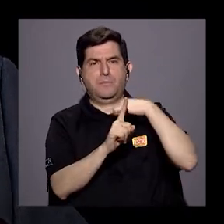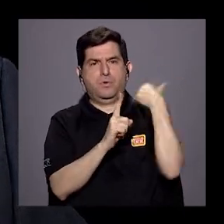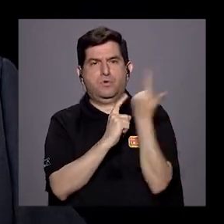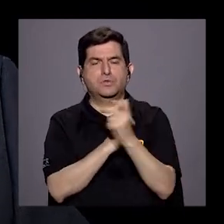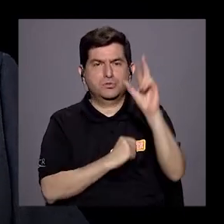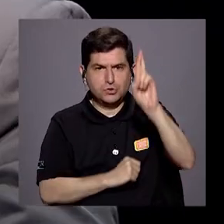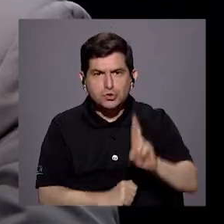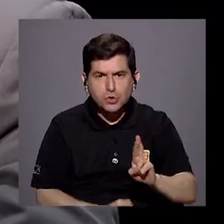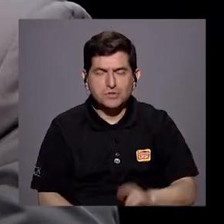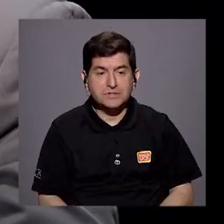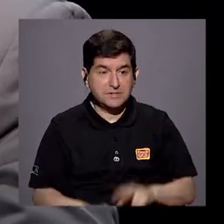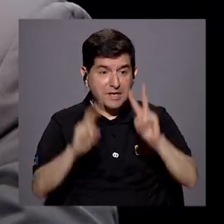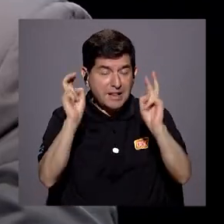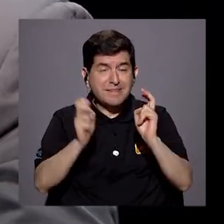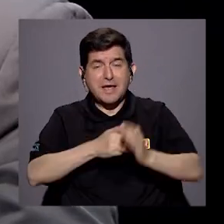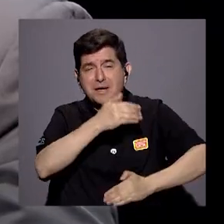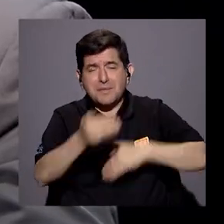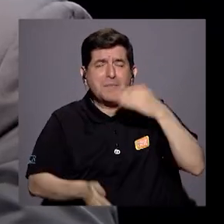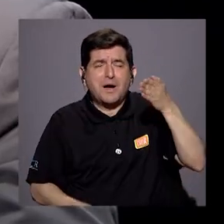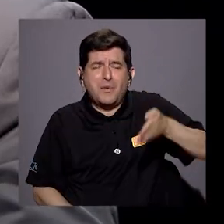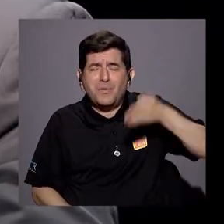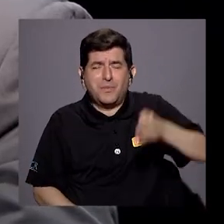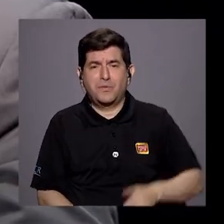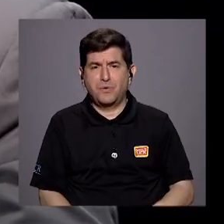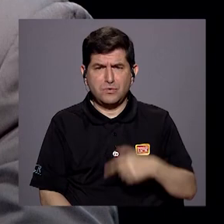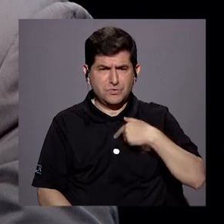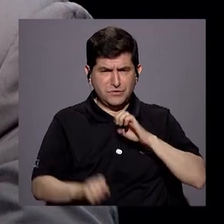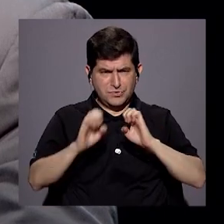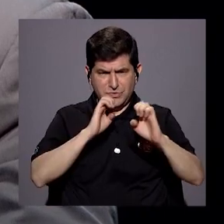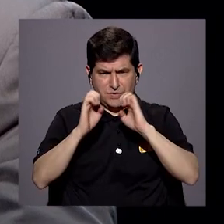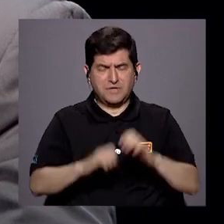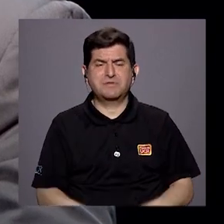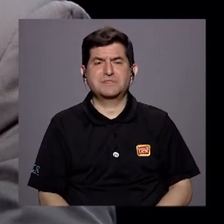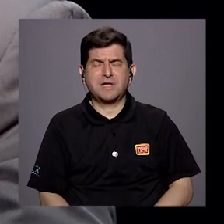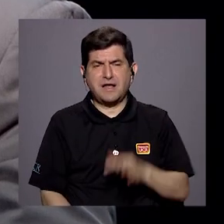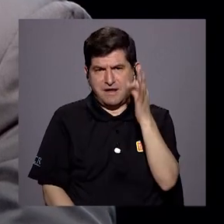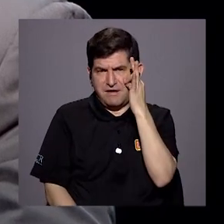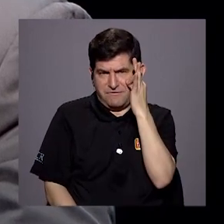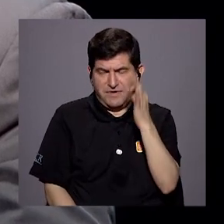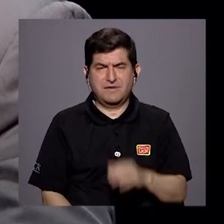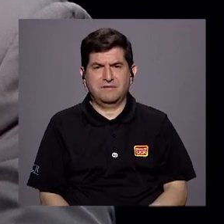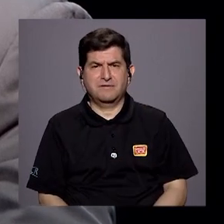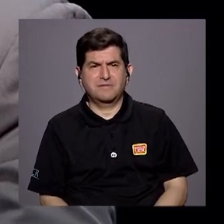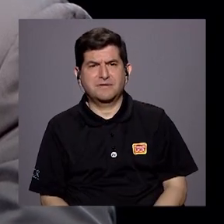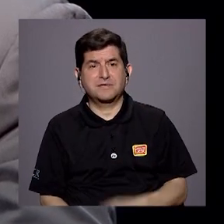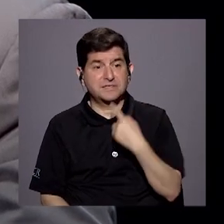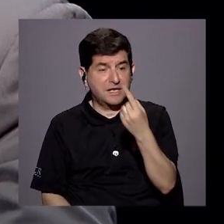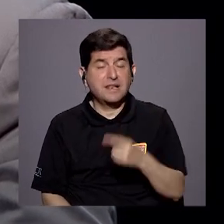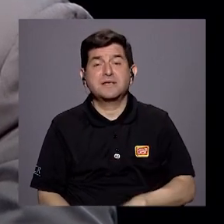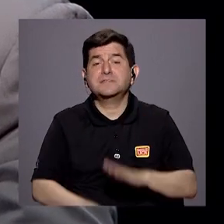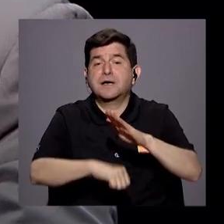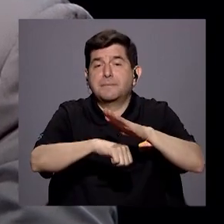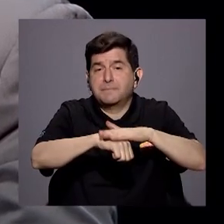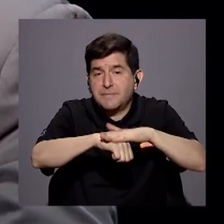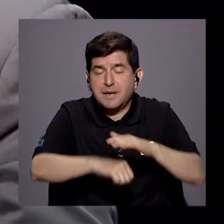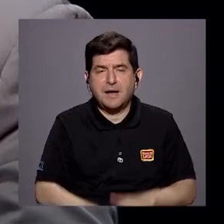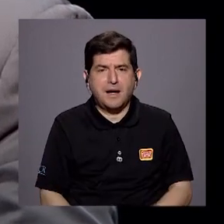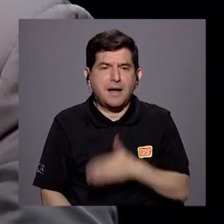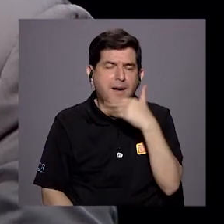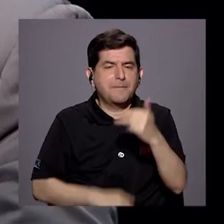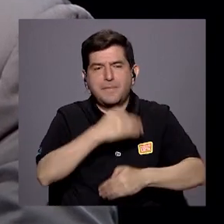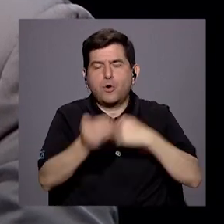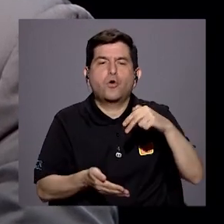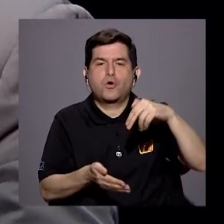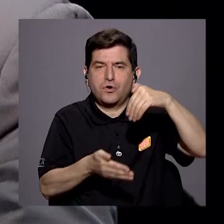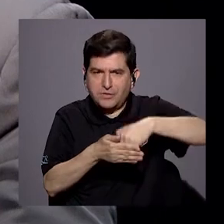Costa Rica, el tema de la remitología. Yo entrevistaba a don José María Figueres y cuando le decía a él patentes, él me decía mejor proceso de